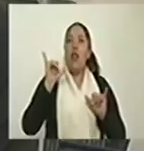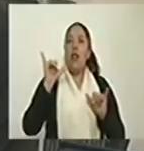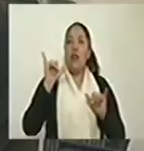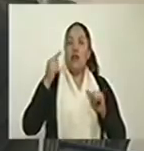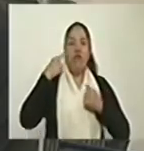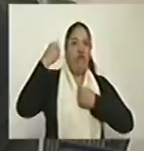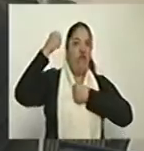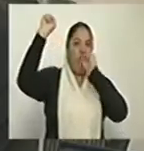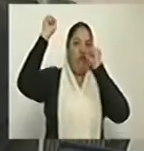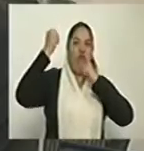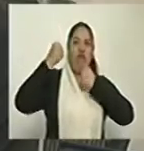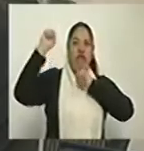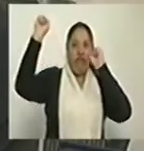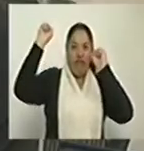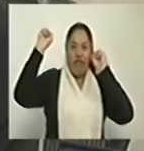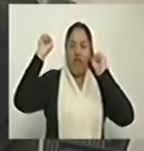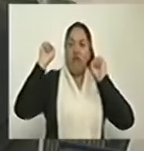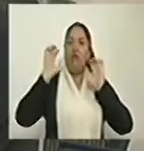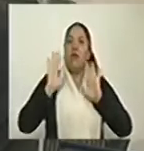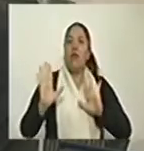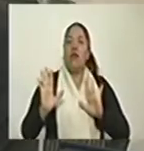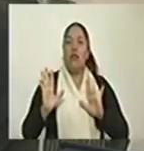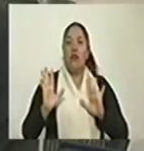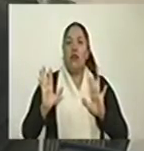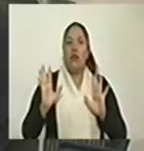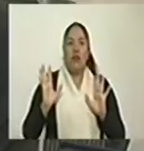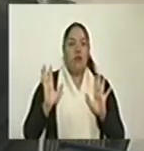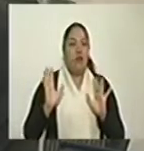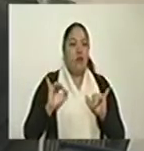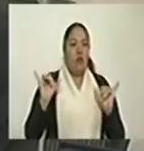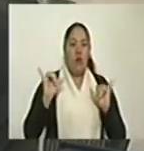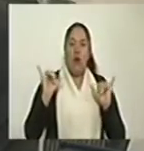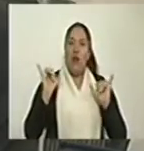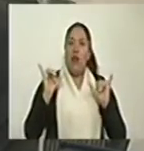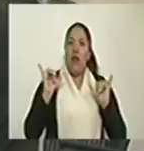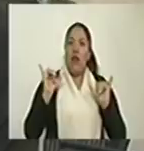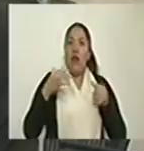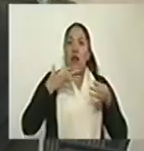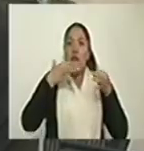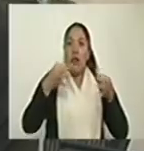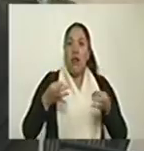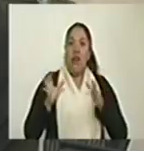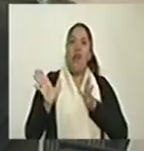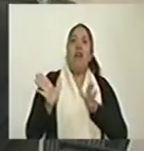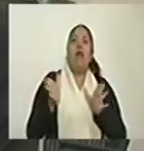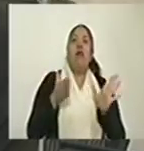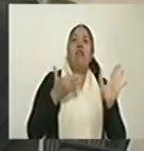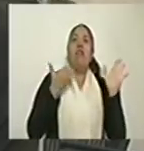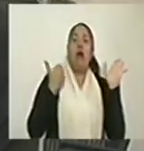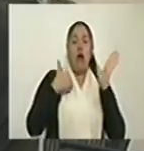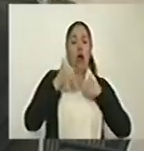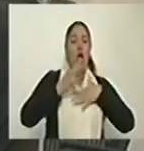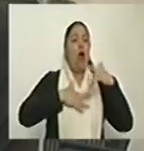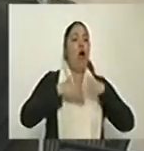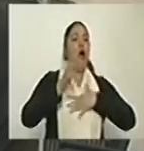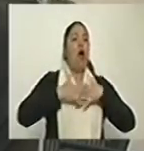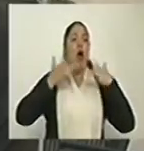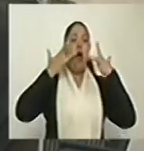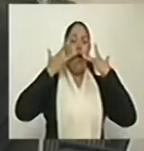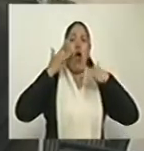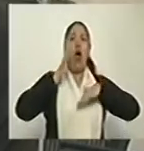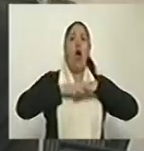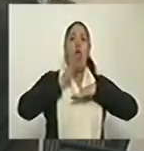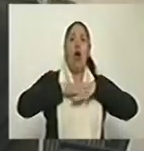Esa capacidad de torcer la verdad, de salir impunes ante la